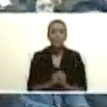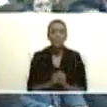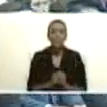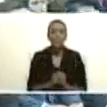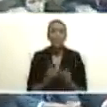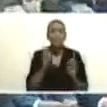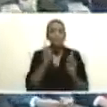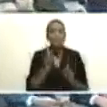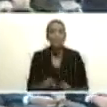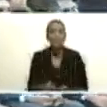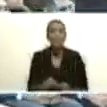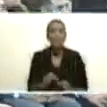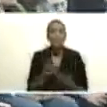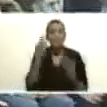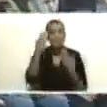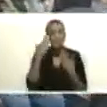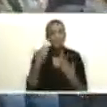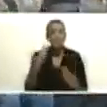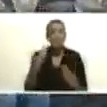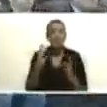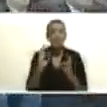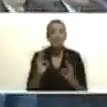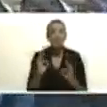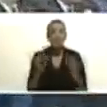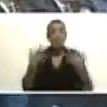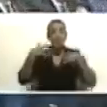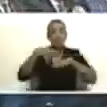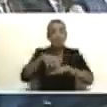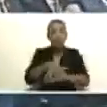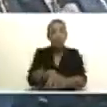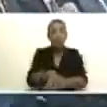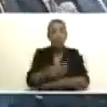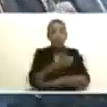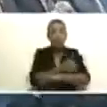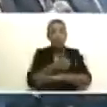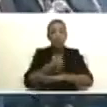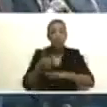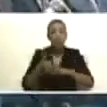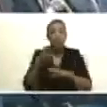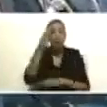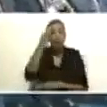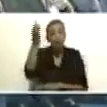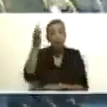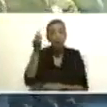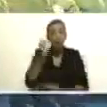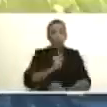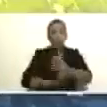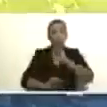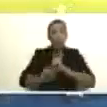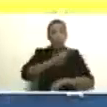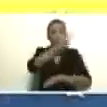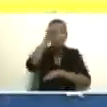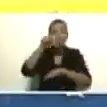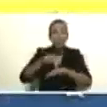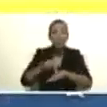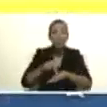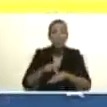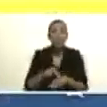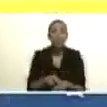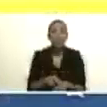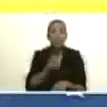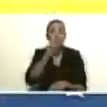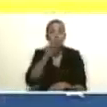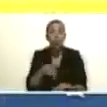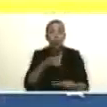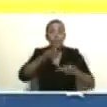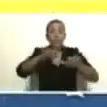igualmente a los miembros del Consejo de Defensa de la Nación y